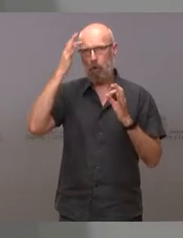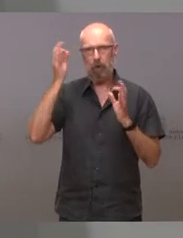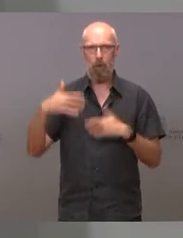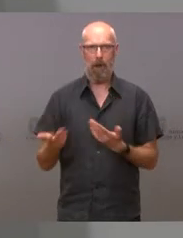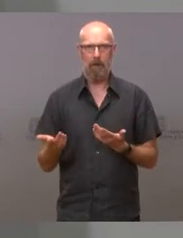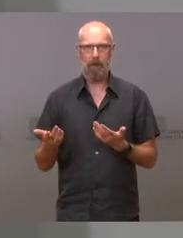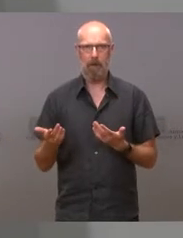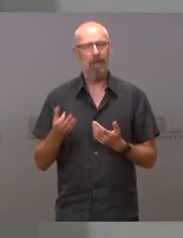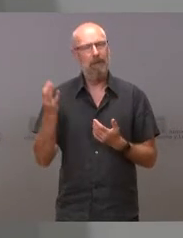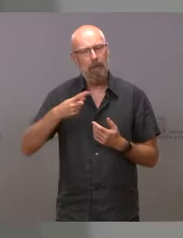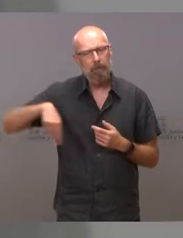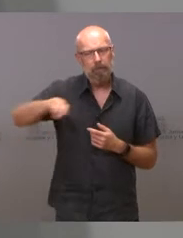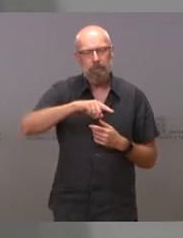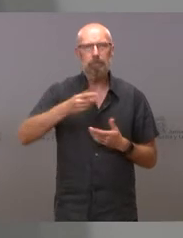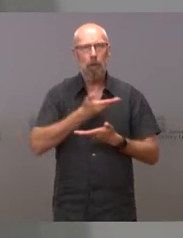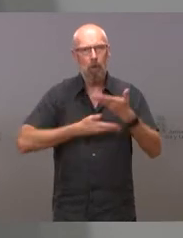responsabilidad.